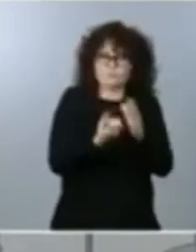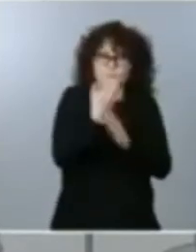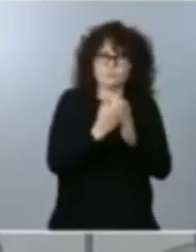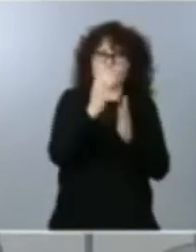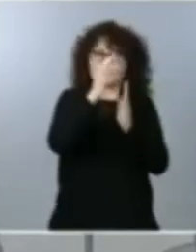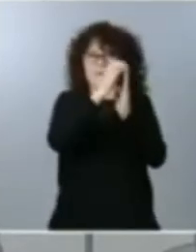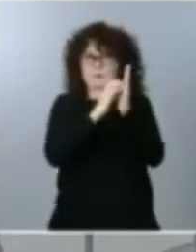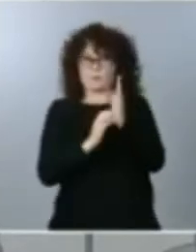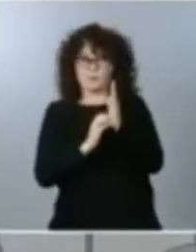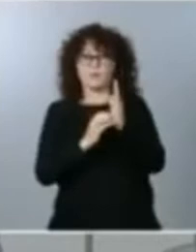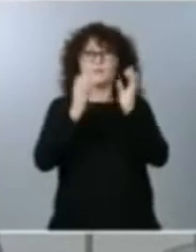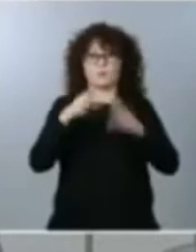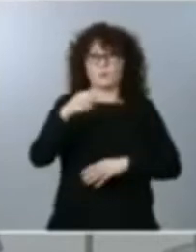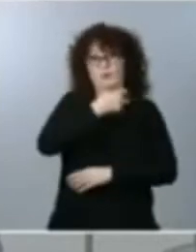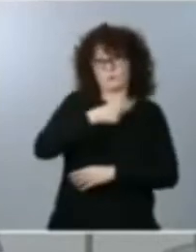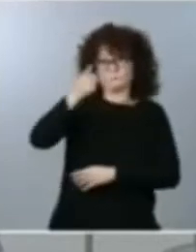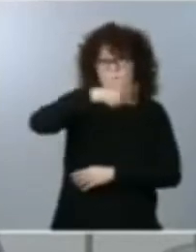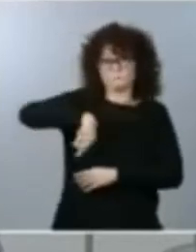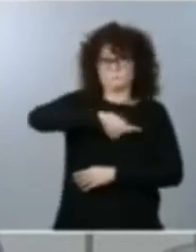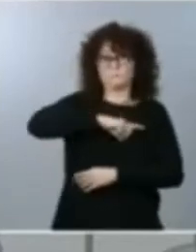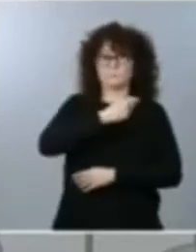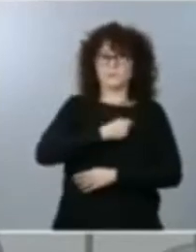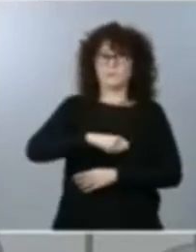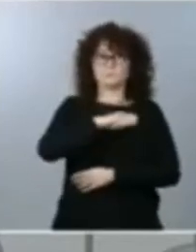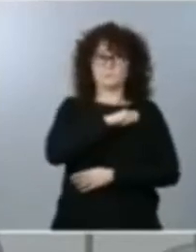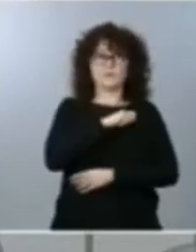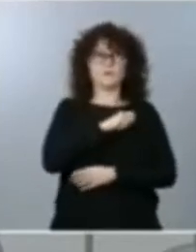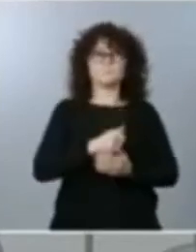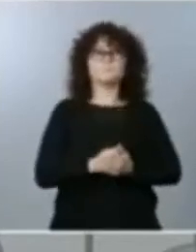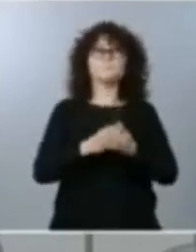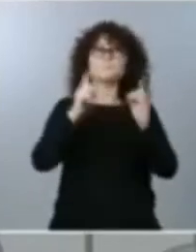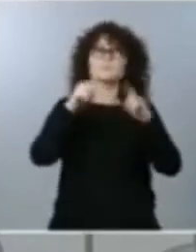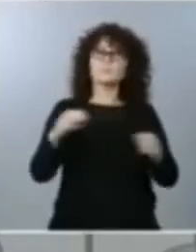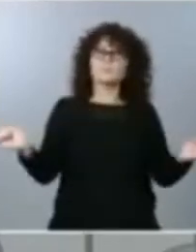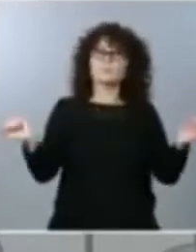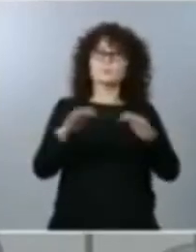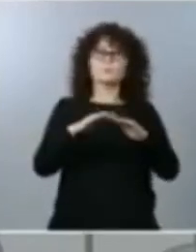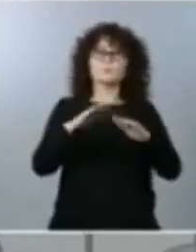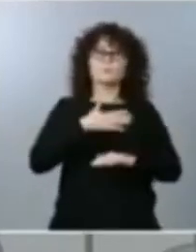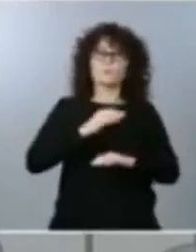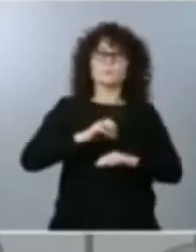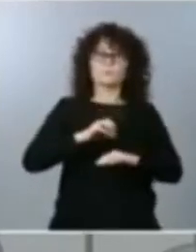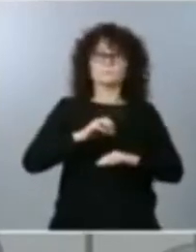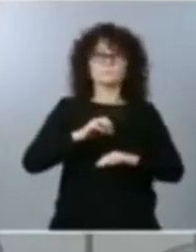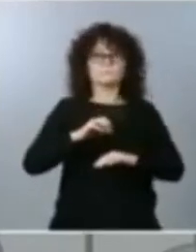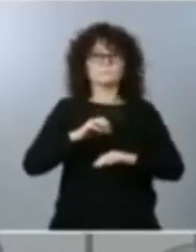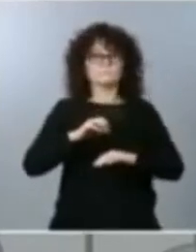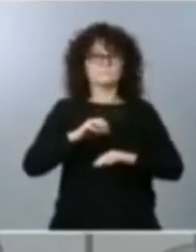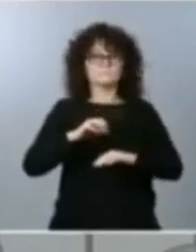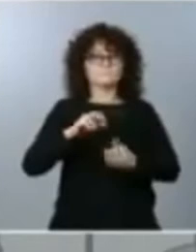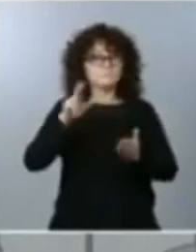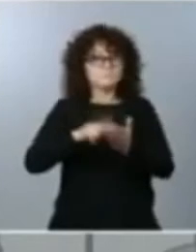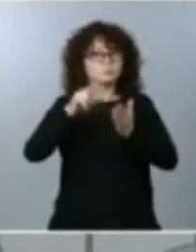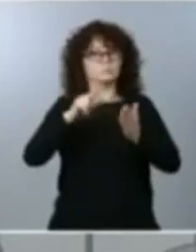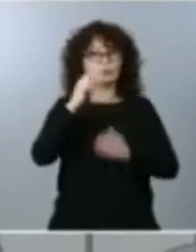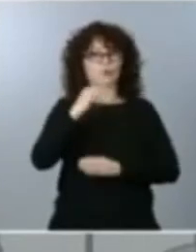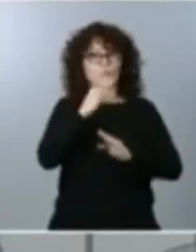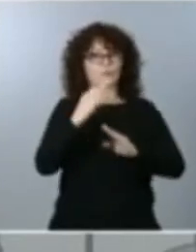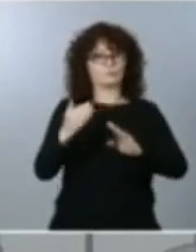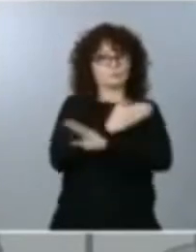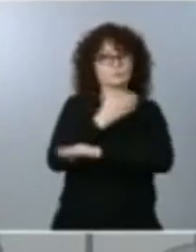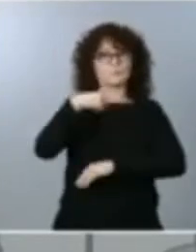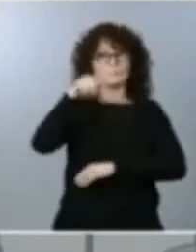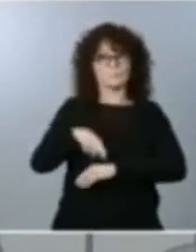Esta cumbre también nos ha permitido consolidar y refrendar el resto de compromisos que adquirimos en el mes de marzo